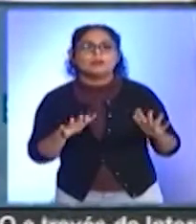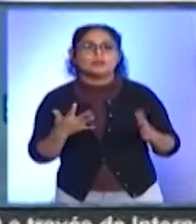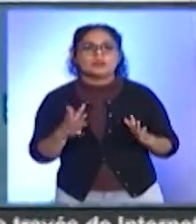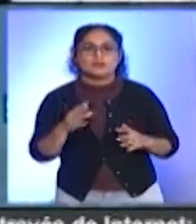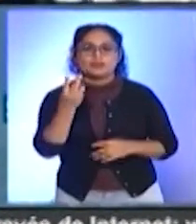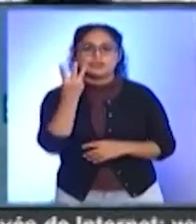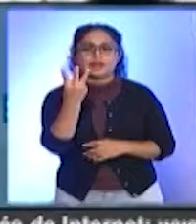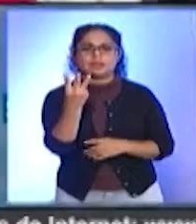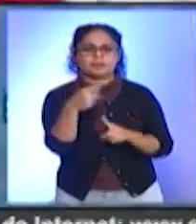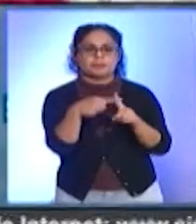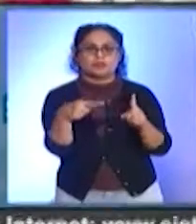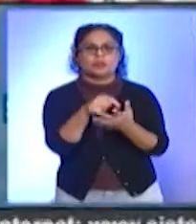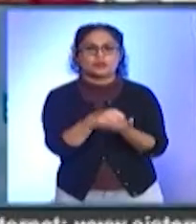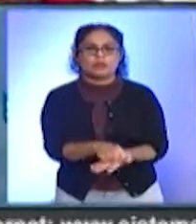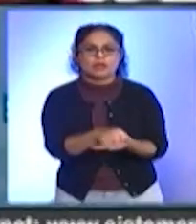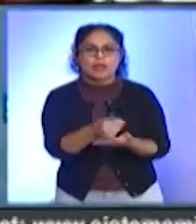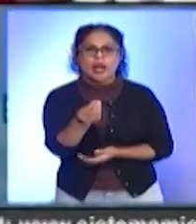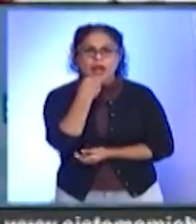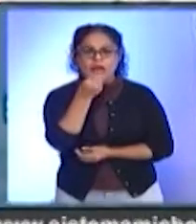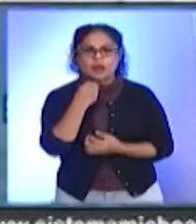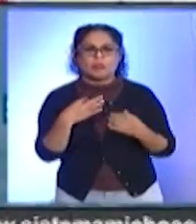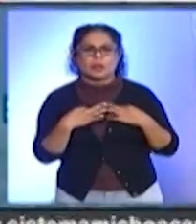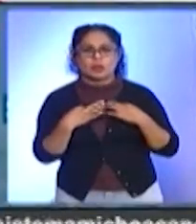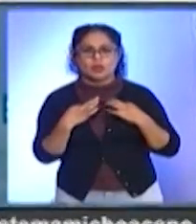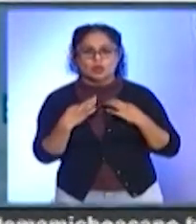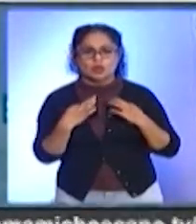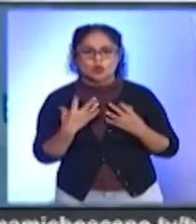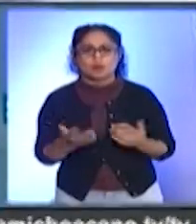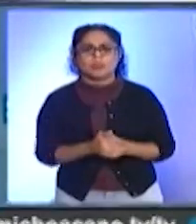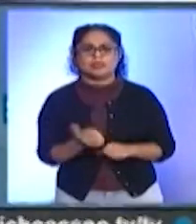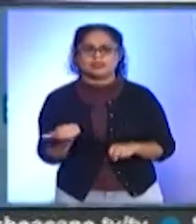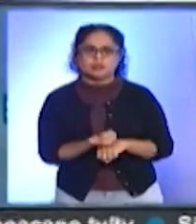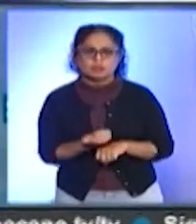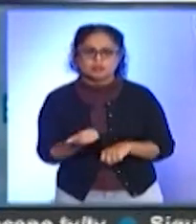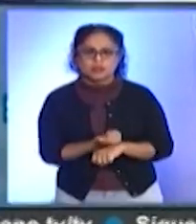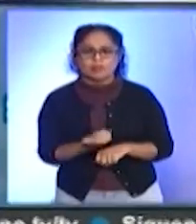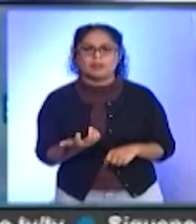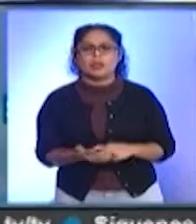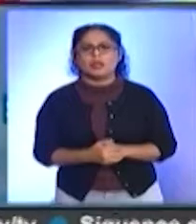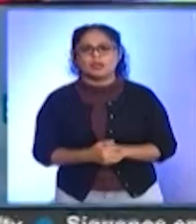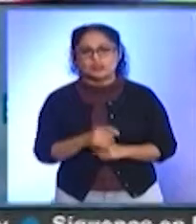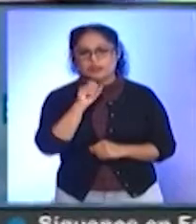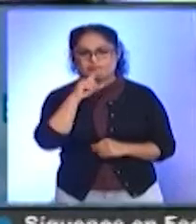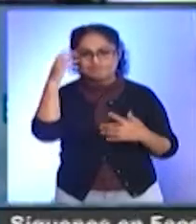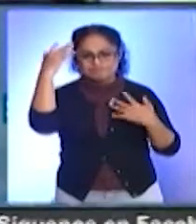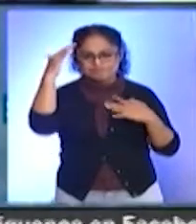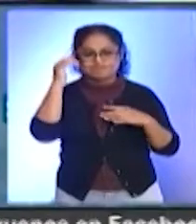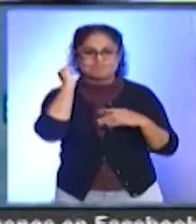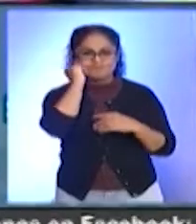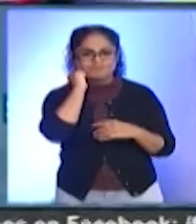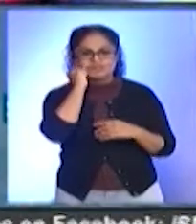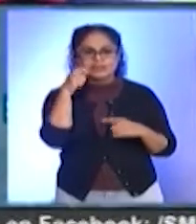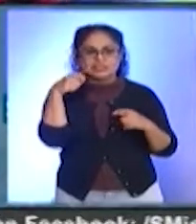toneladas y media, entre alimento, ropa, algo de zapatos, tenemos productos de higiene personal, como